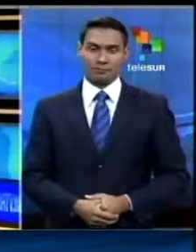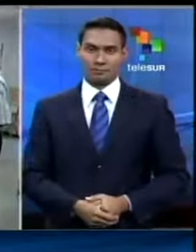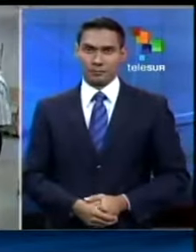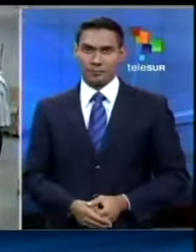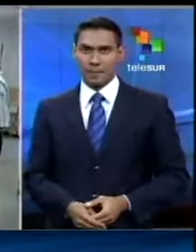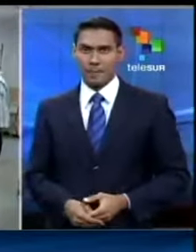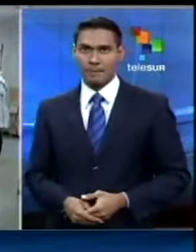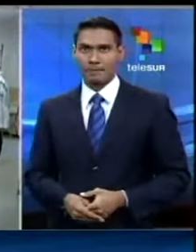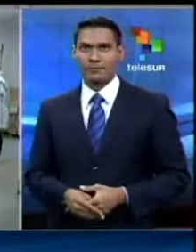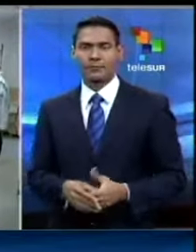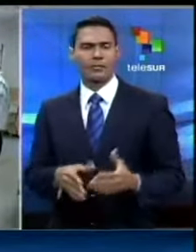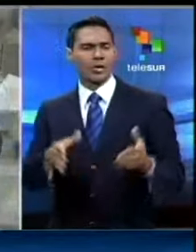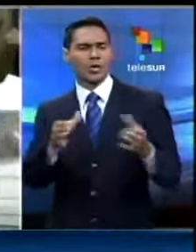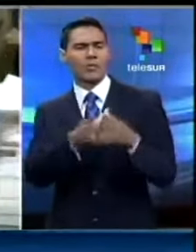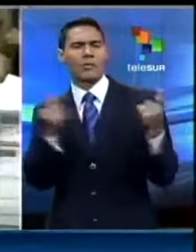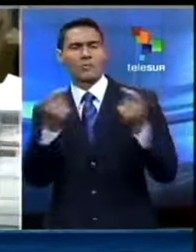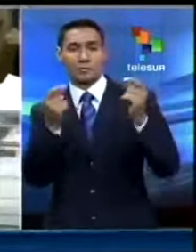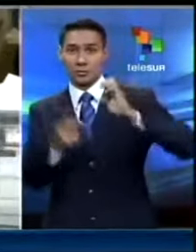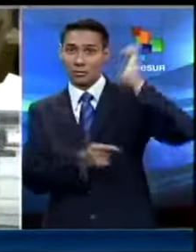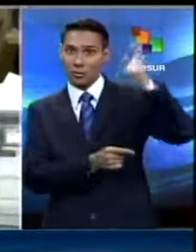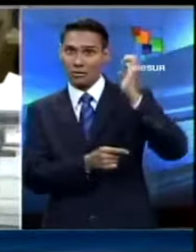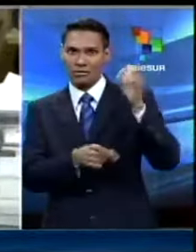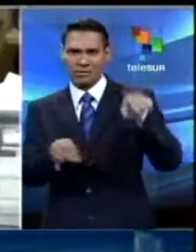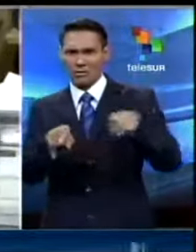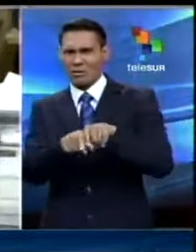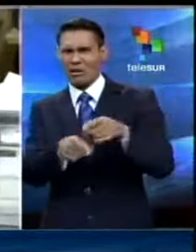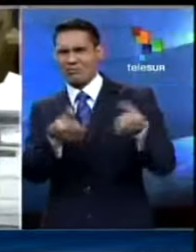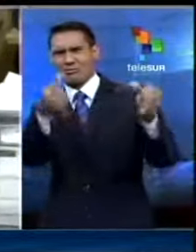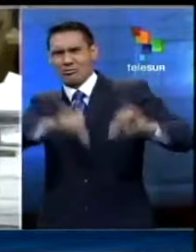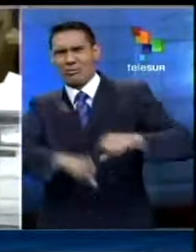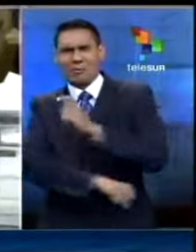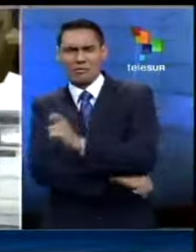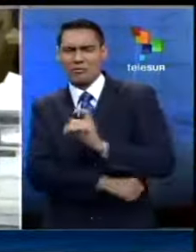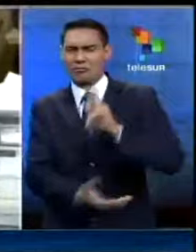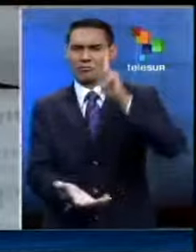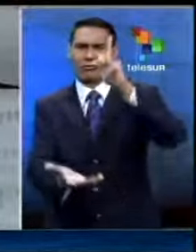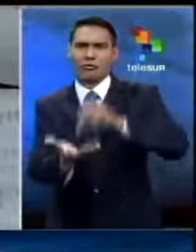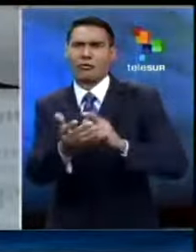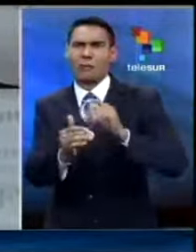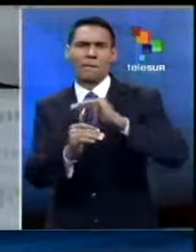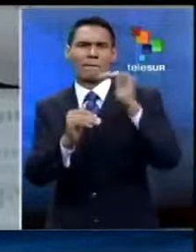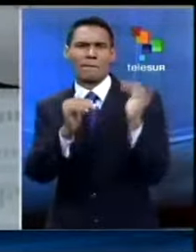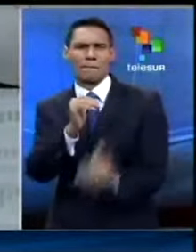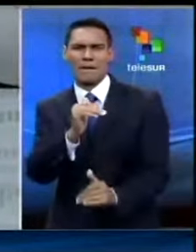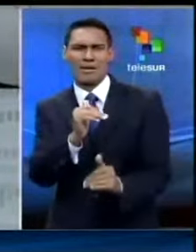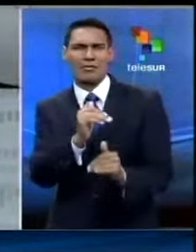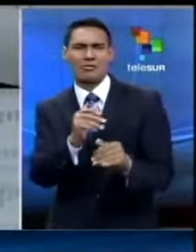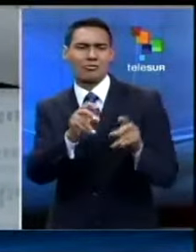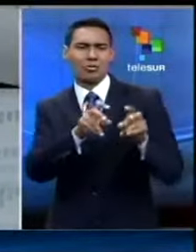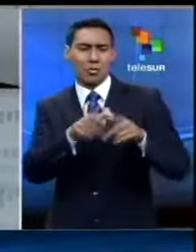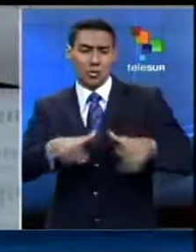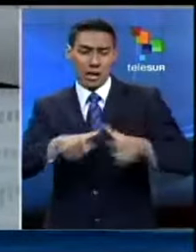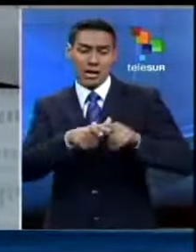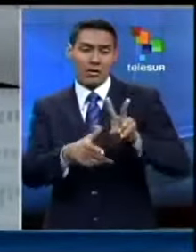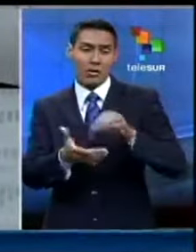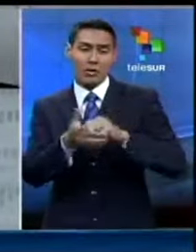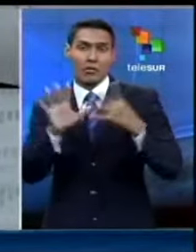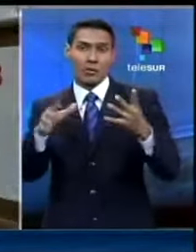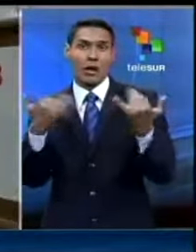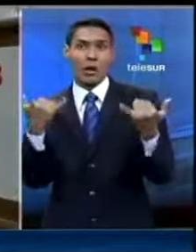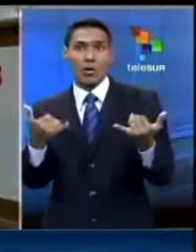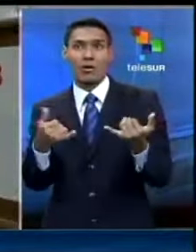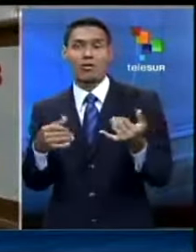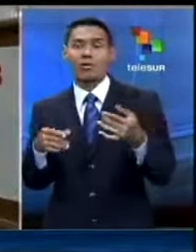La victoria del Partido Popular Europeo tiene sabor a derrota, los electores le han otorgado menos escaños que en 2009 y han abierto la puerta a